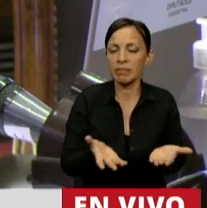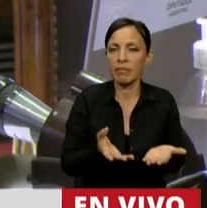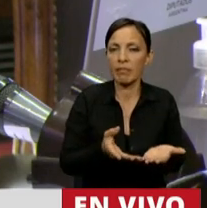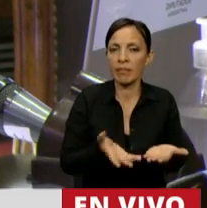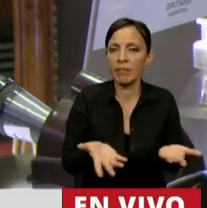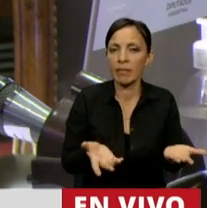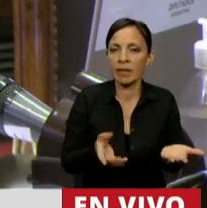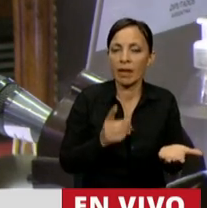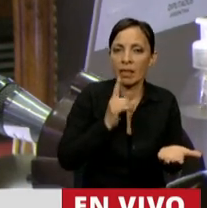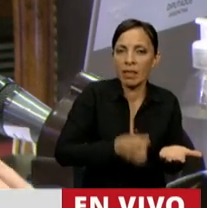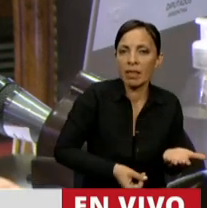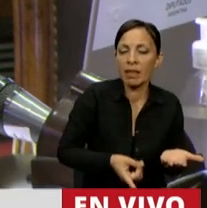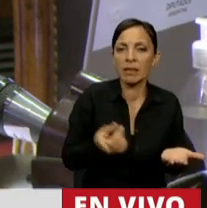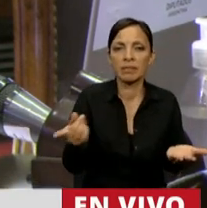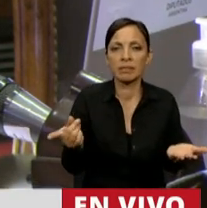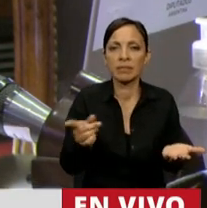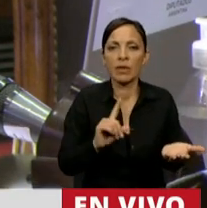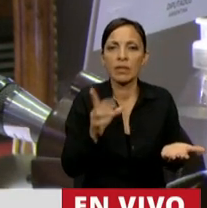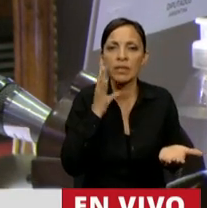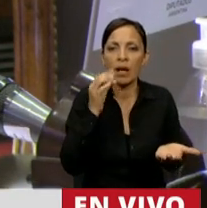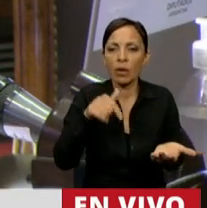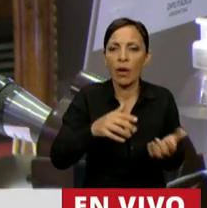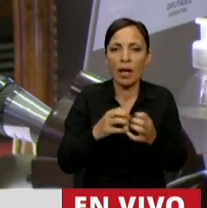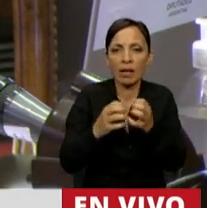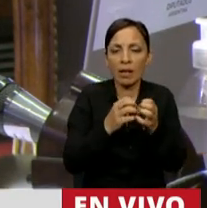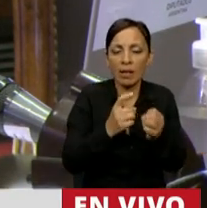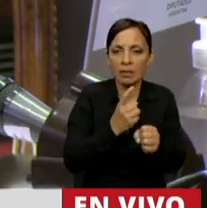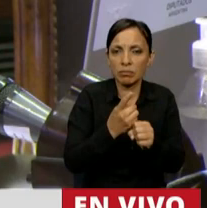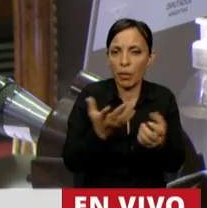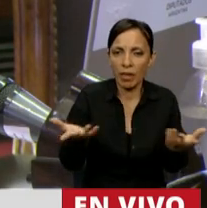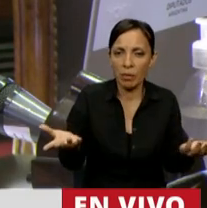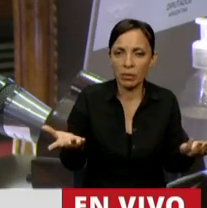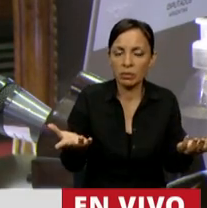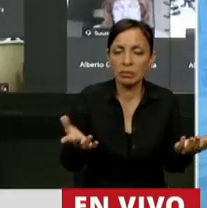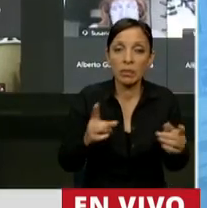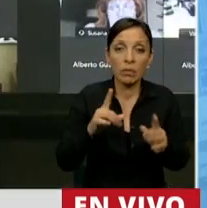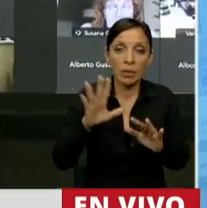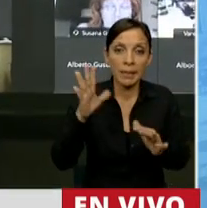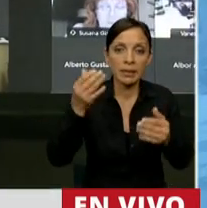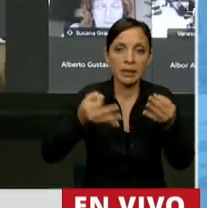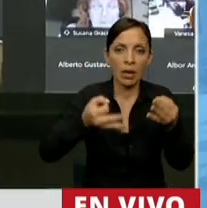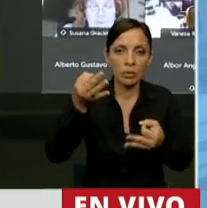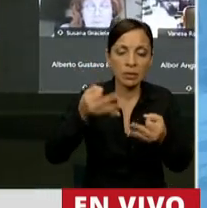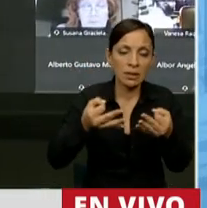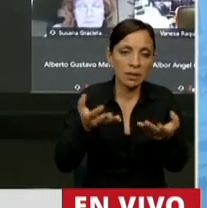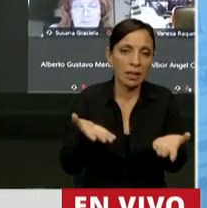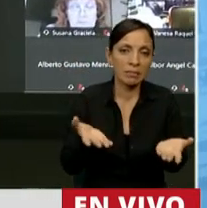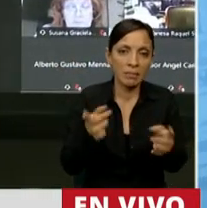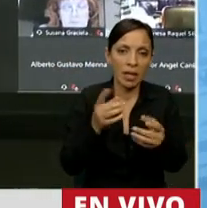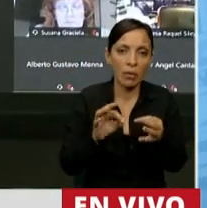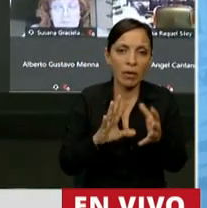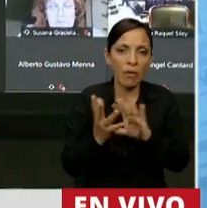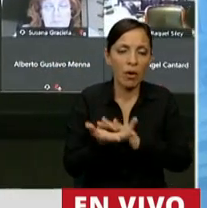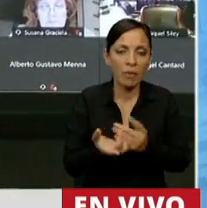es algo que podamos soslayar en este debate y es algo que eventualmente alguna vez la justicia, que es la única manera, como decía